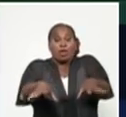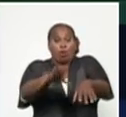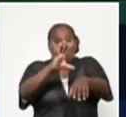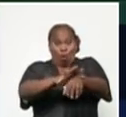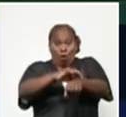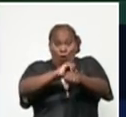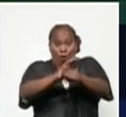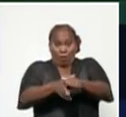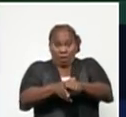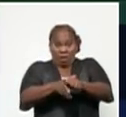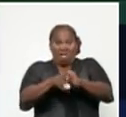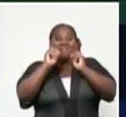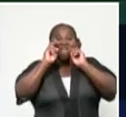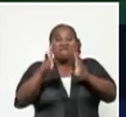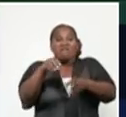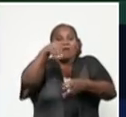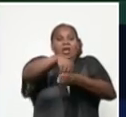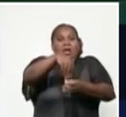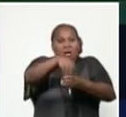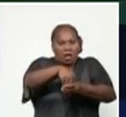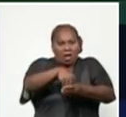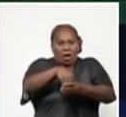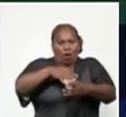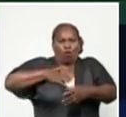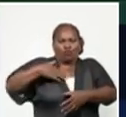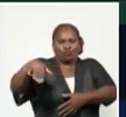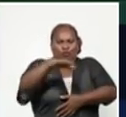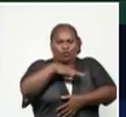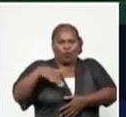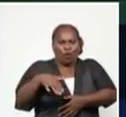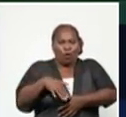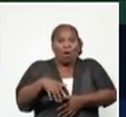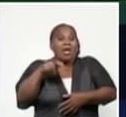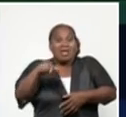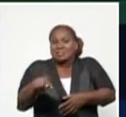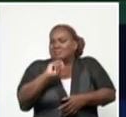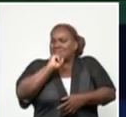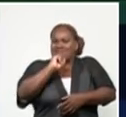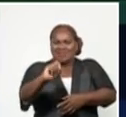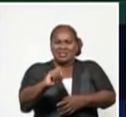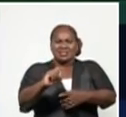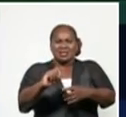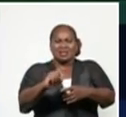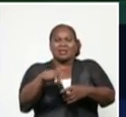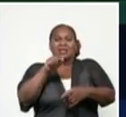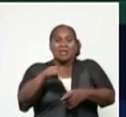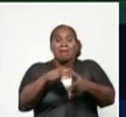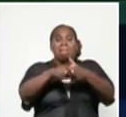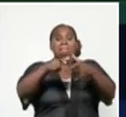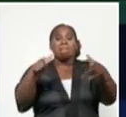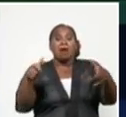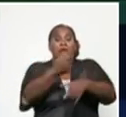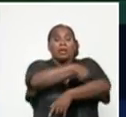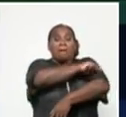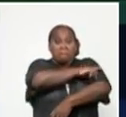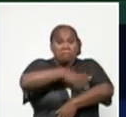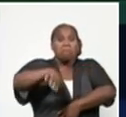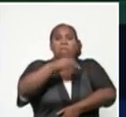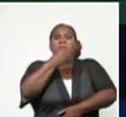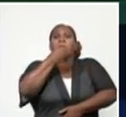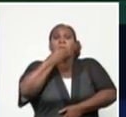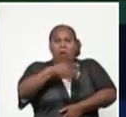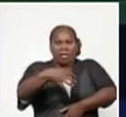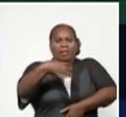que es muy contagioso y la mayor parte de la población sigue siendo susceptible a padecerla, lo que hace que la